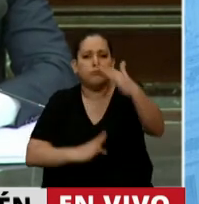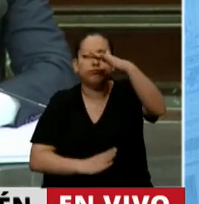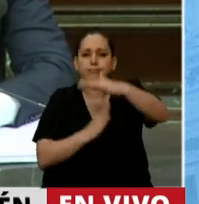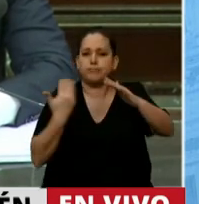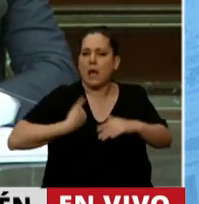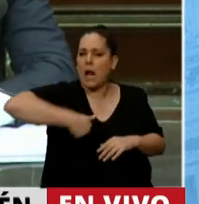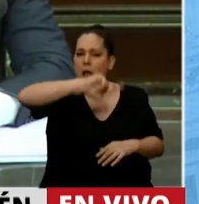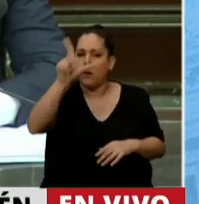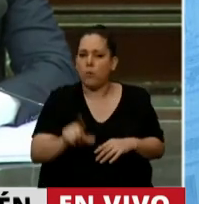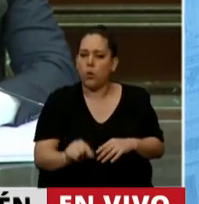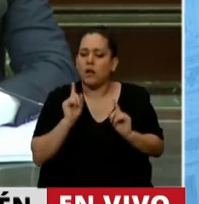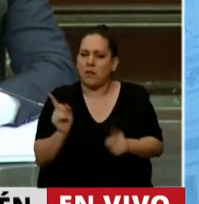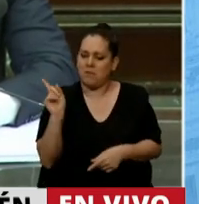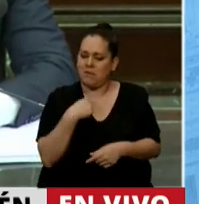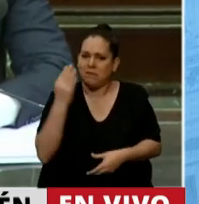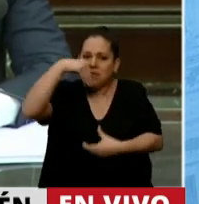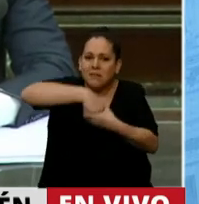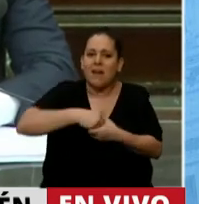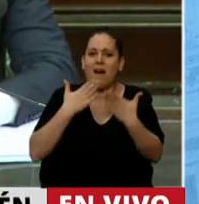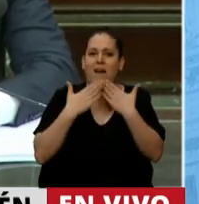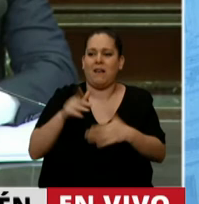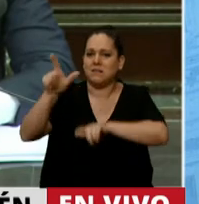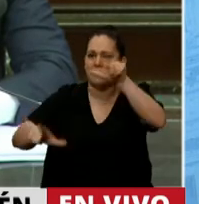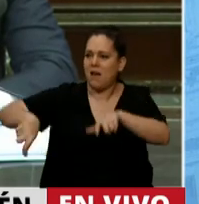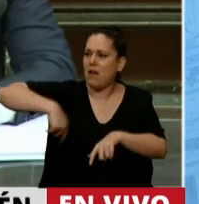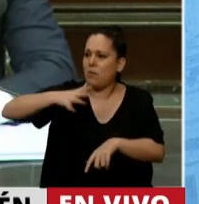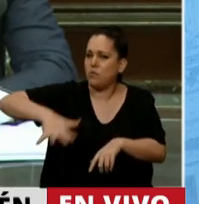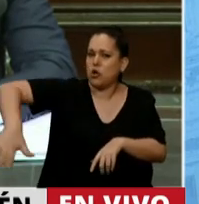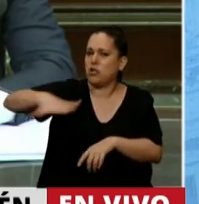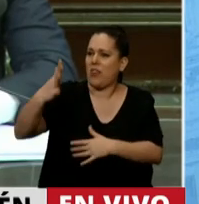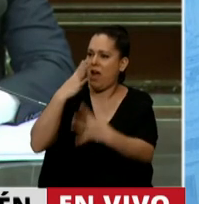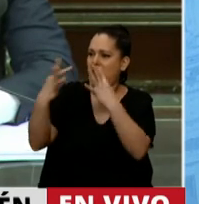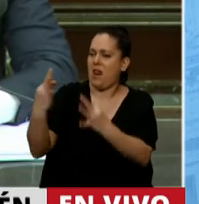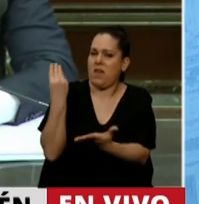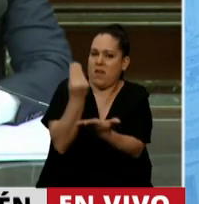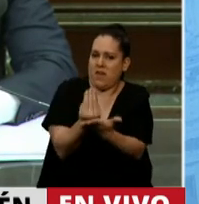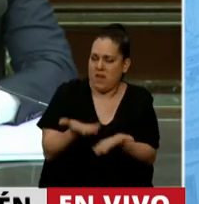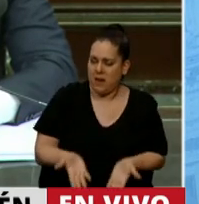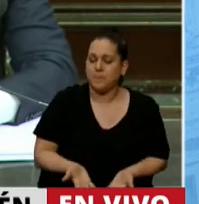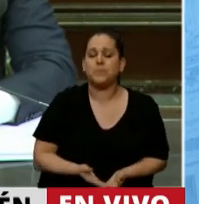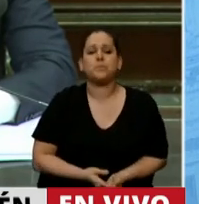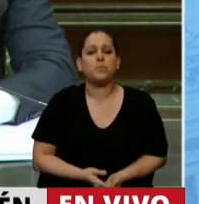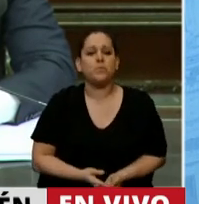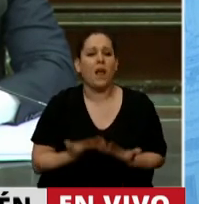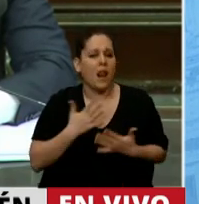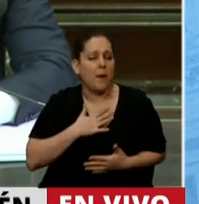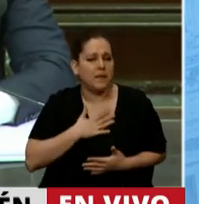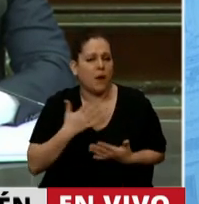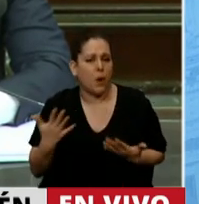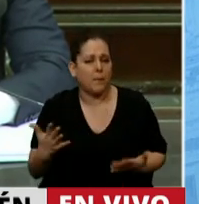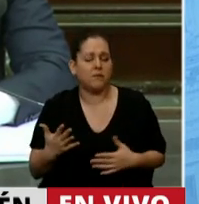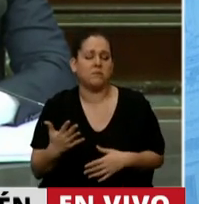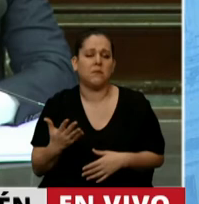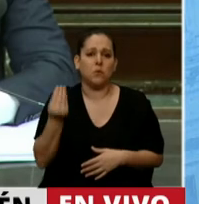quienes la integramos por voluntad popular. Señor Jefe de Gabinete, lamentablemente a veces les llega una